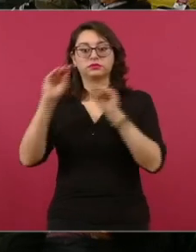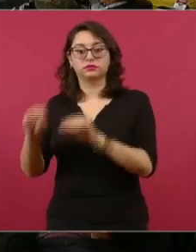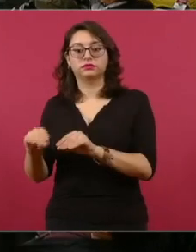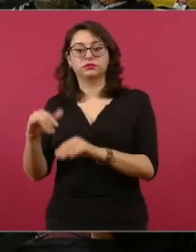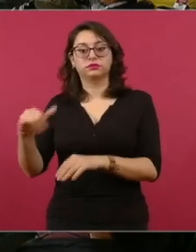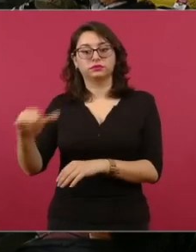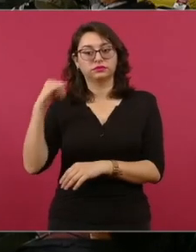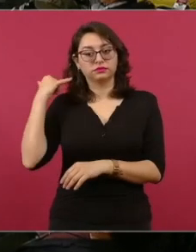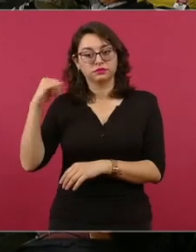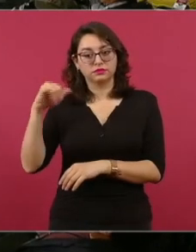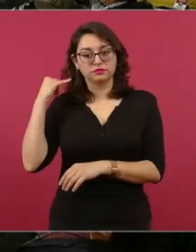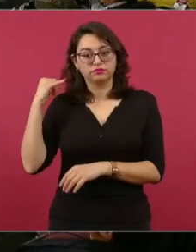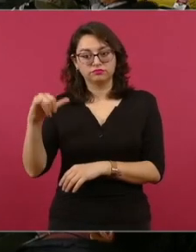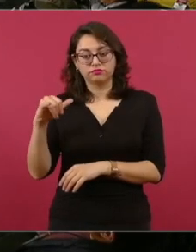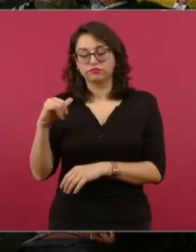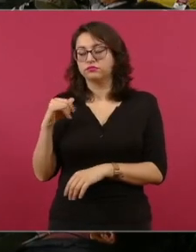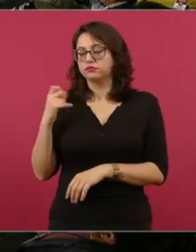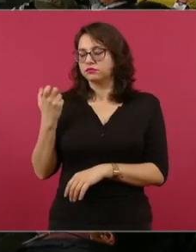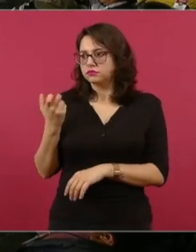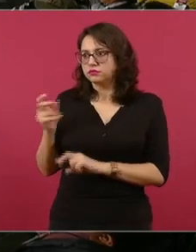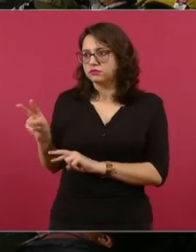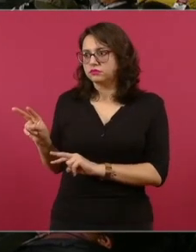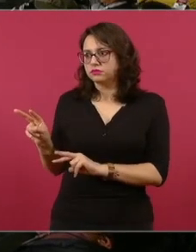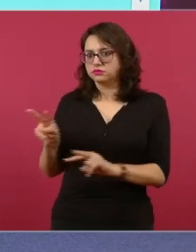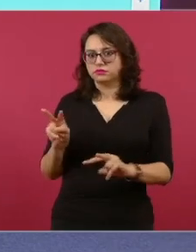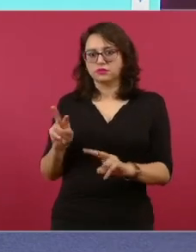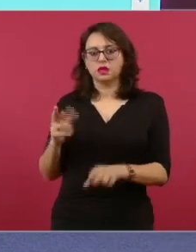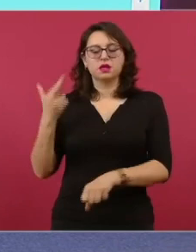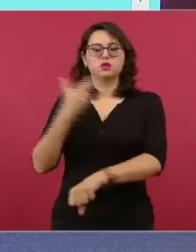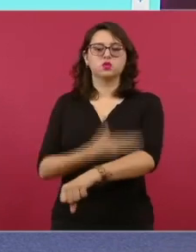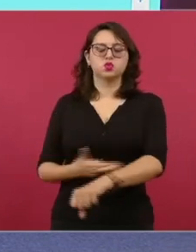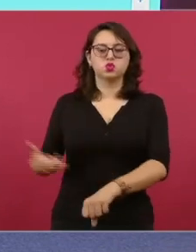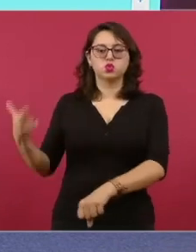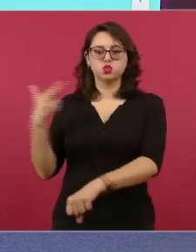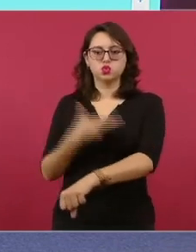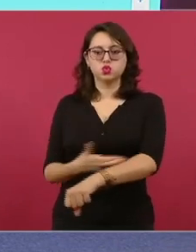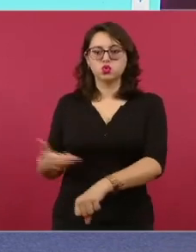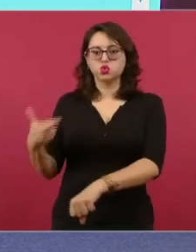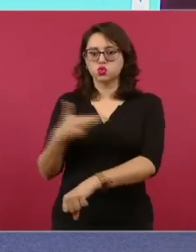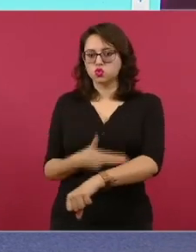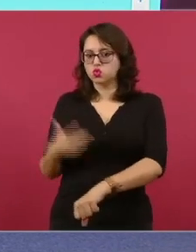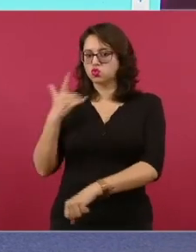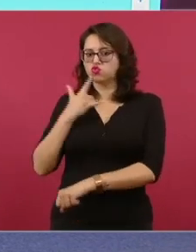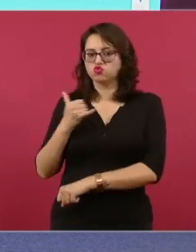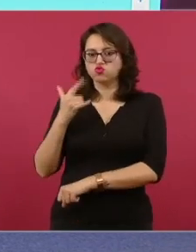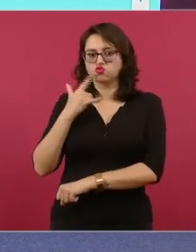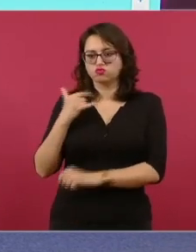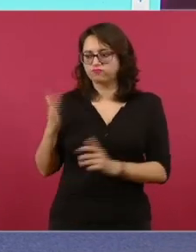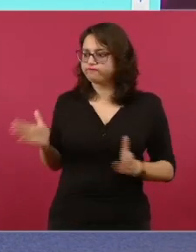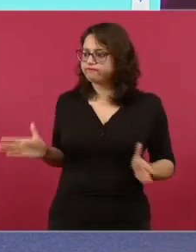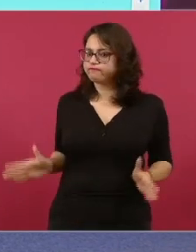llevó a cabo un movimiento revolucionario